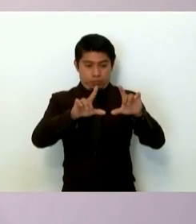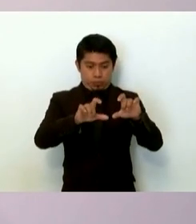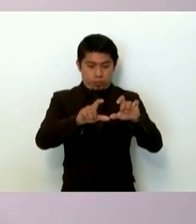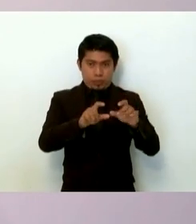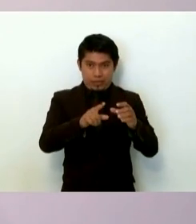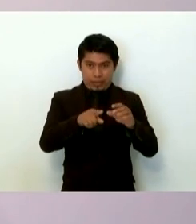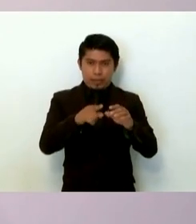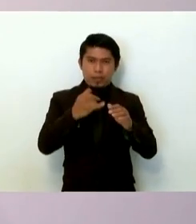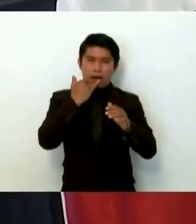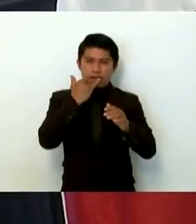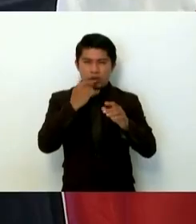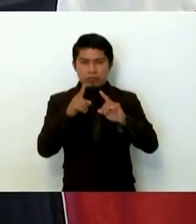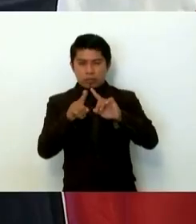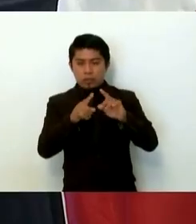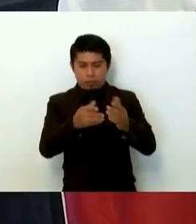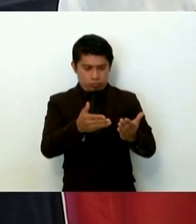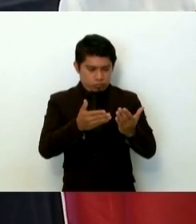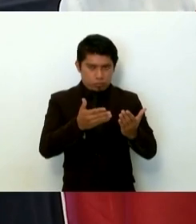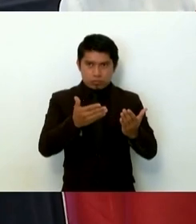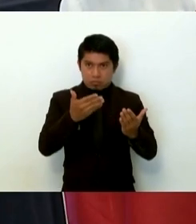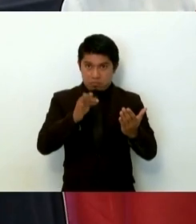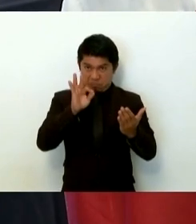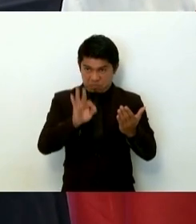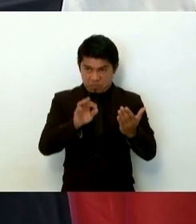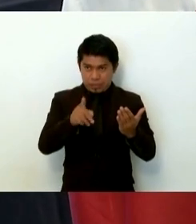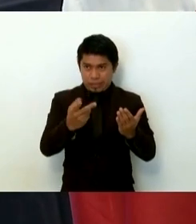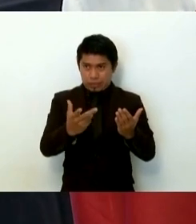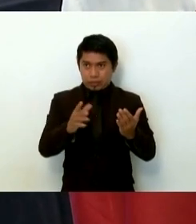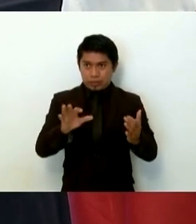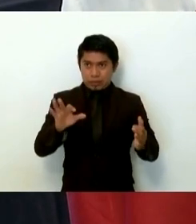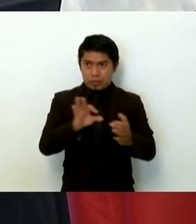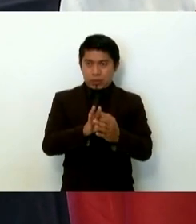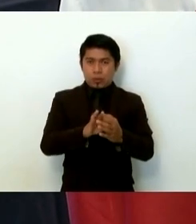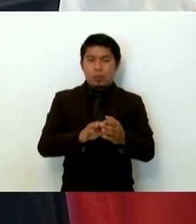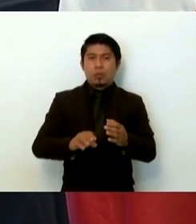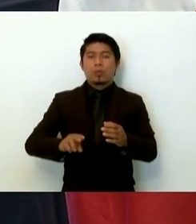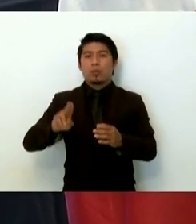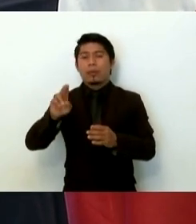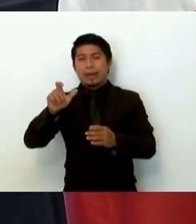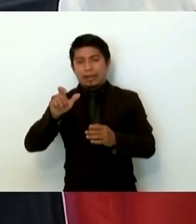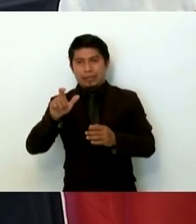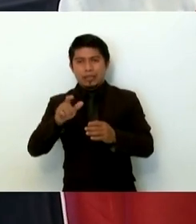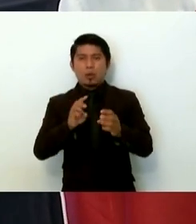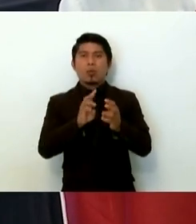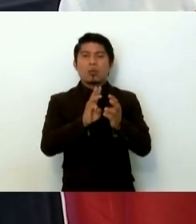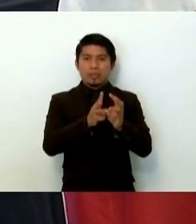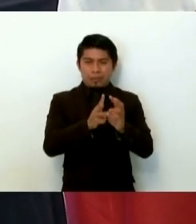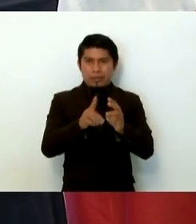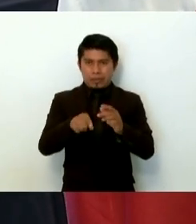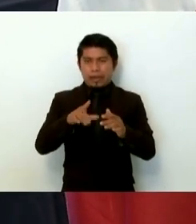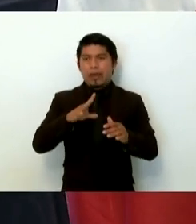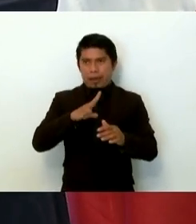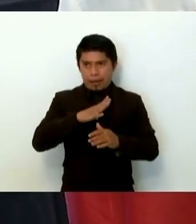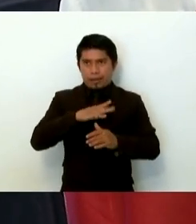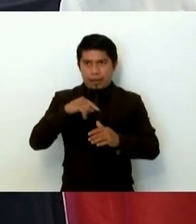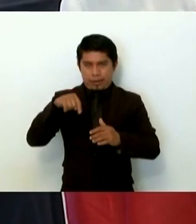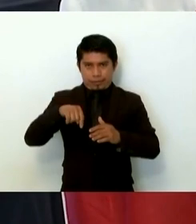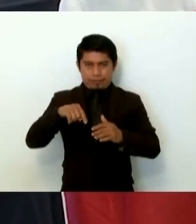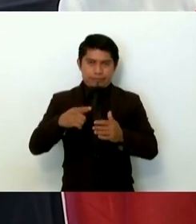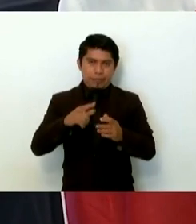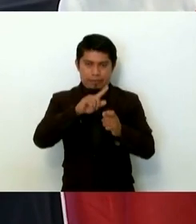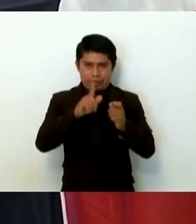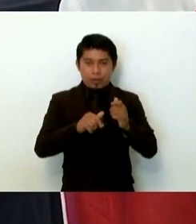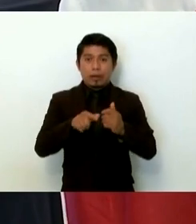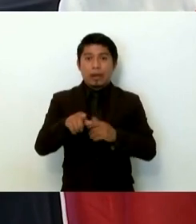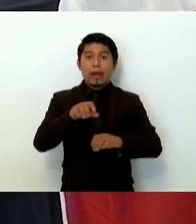proporcionadas son compatibles y consistentes con el diseño UX de los clientes de WhatsApp disponibles en México, a lo que la